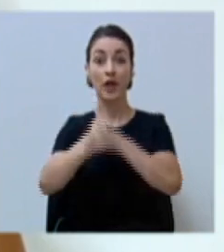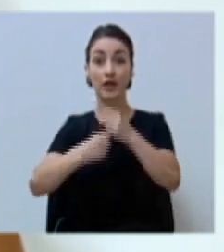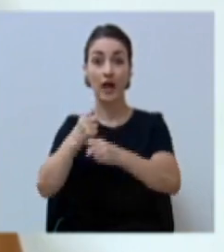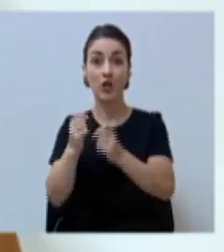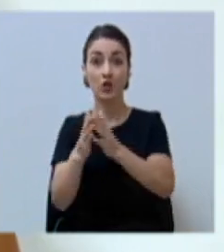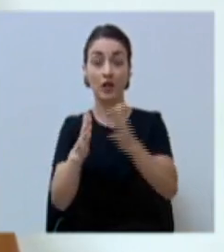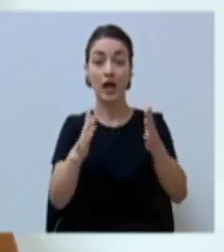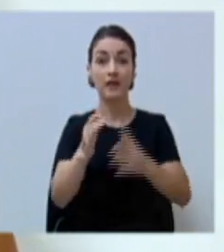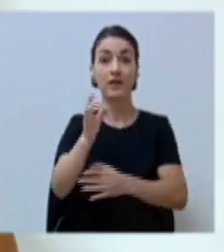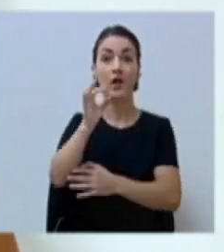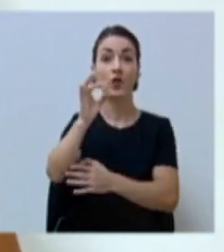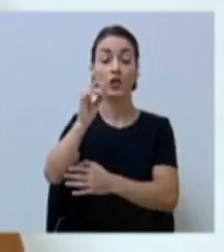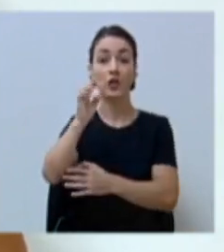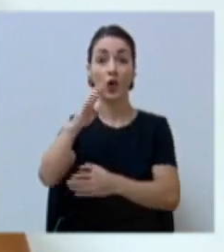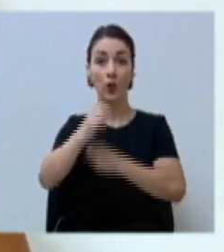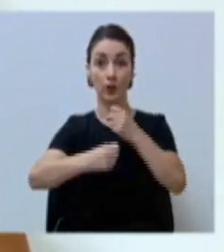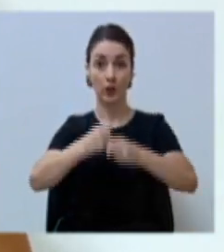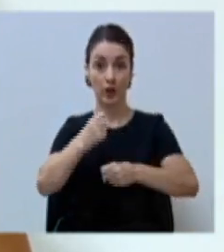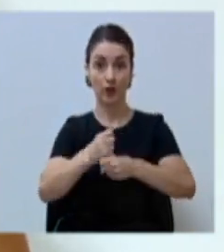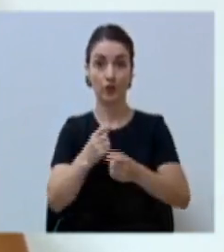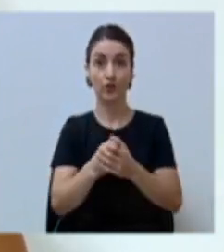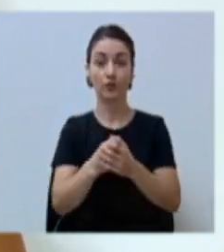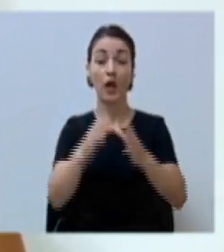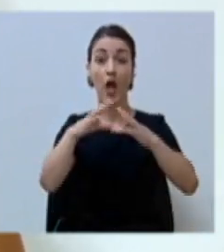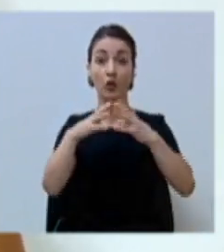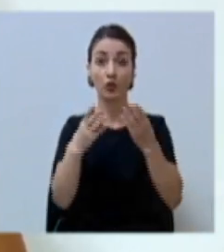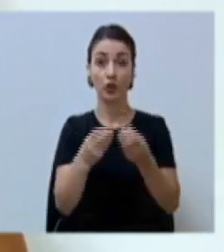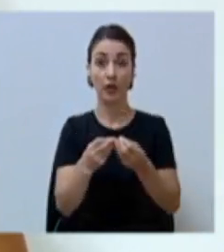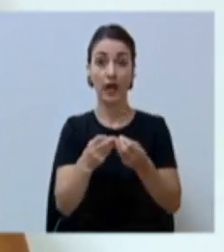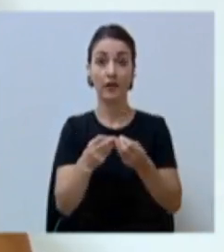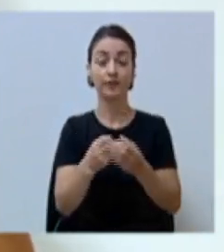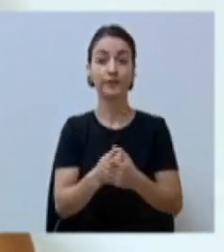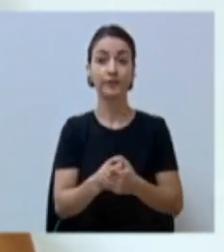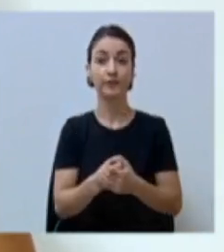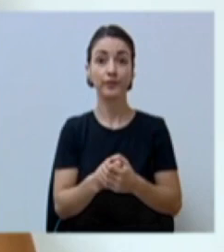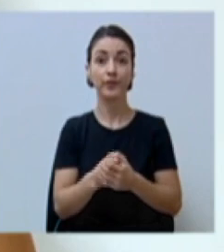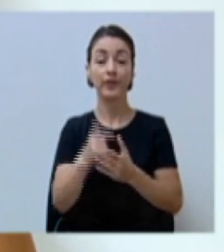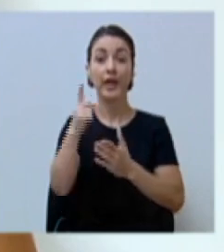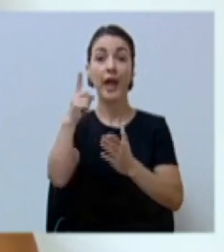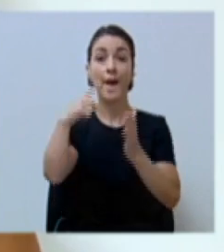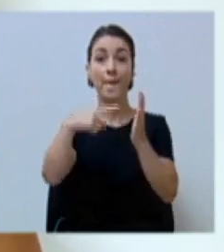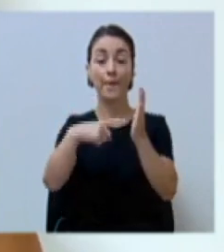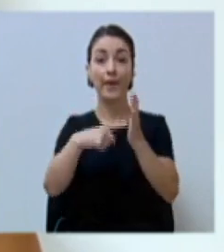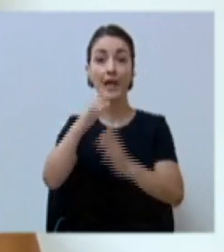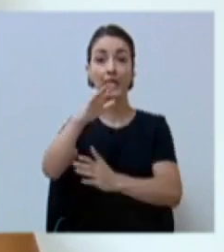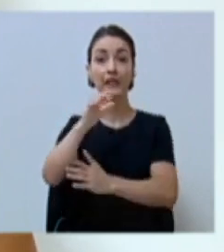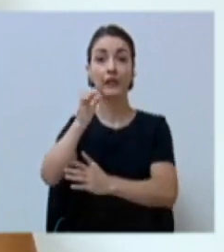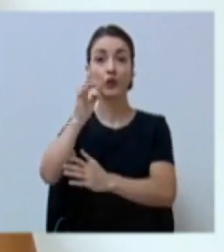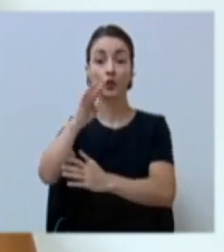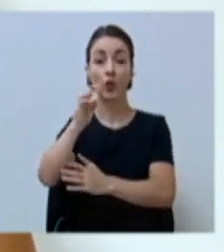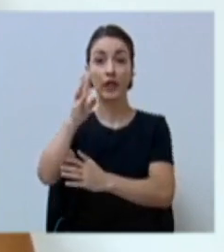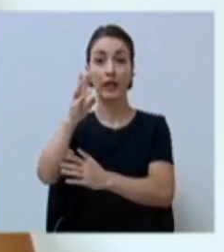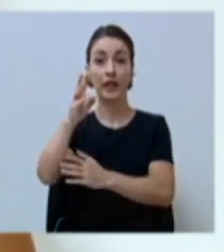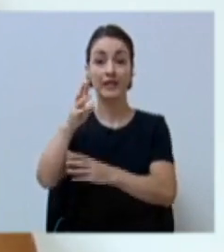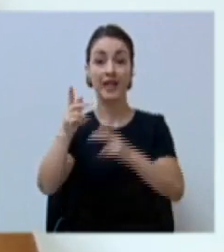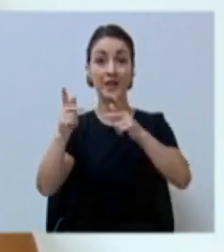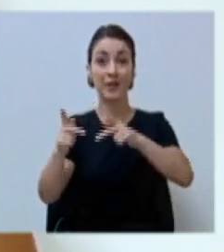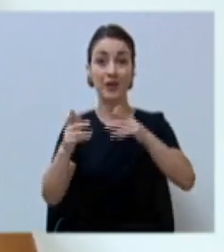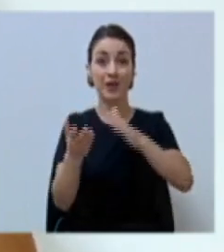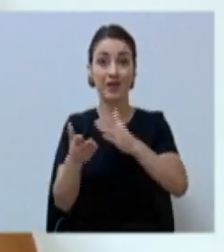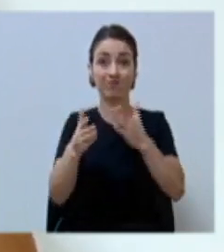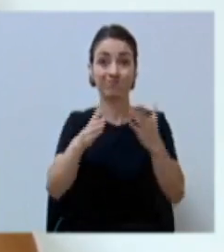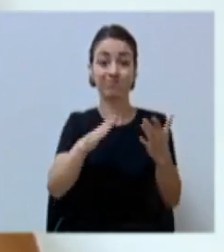los 84 años. En total, contabilizan 1,546 decesos